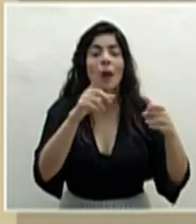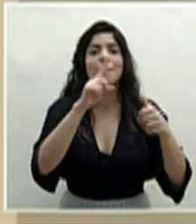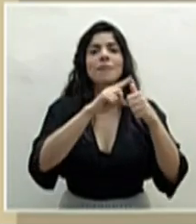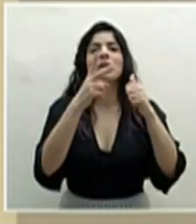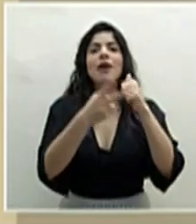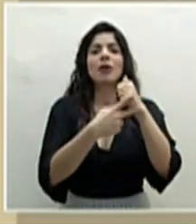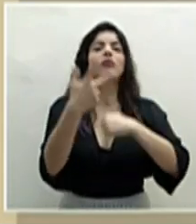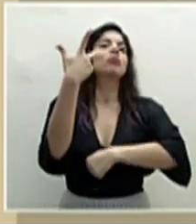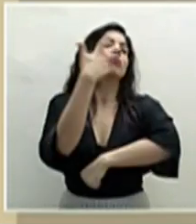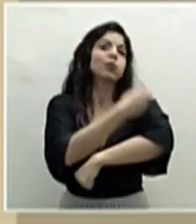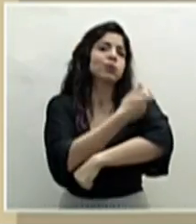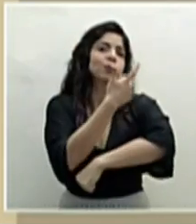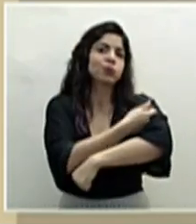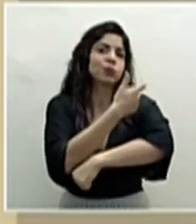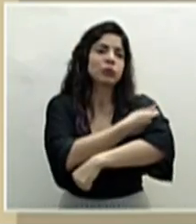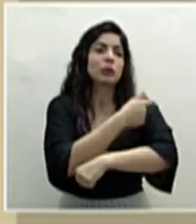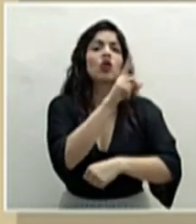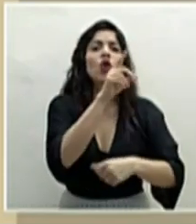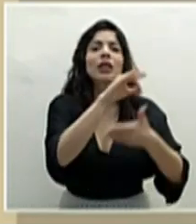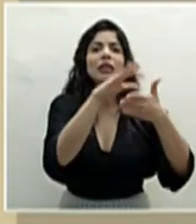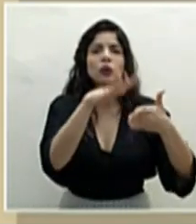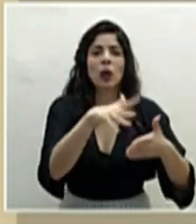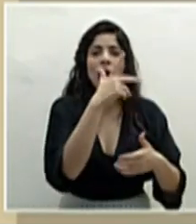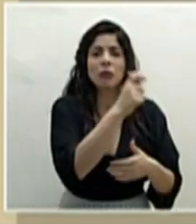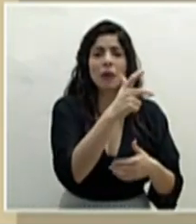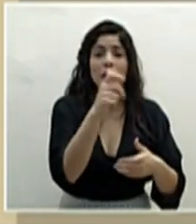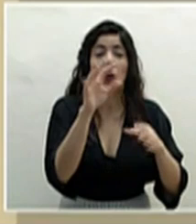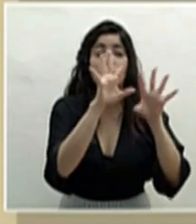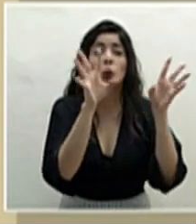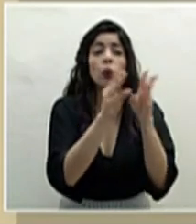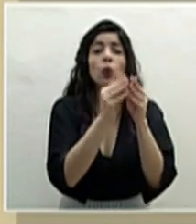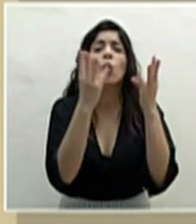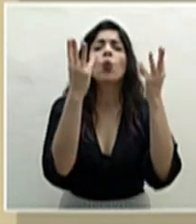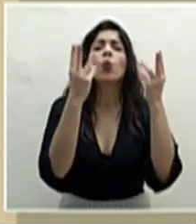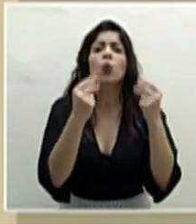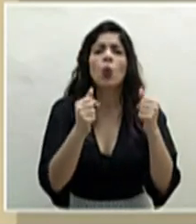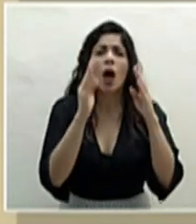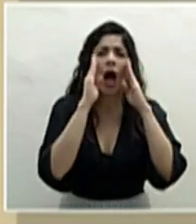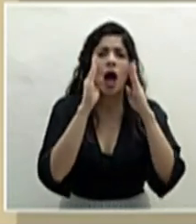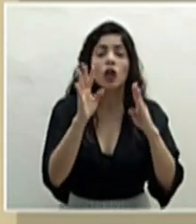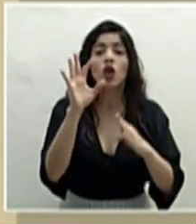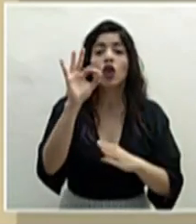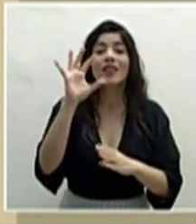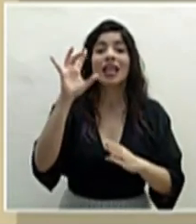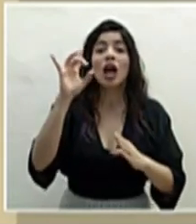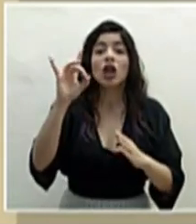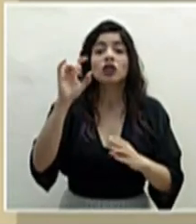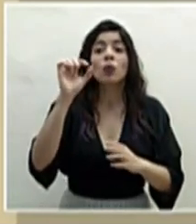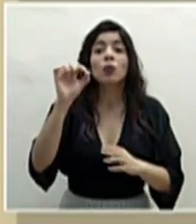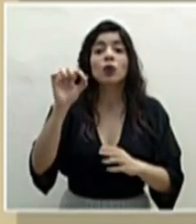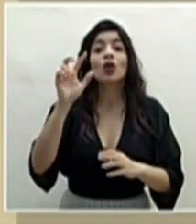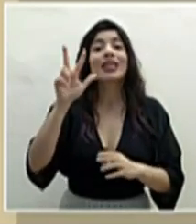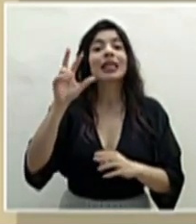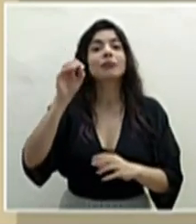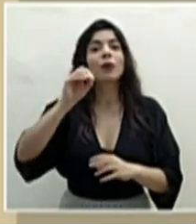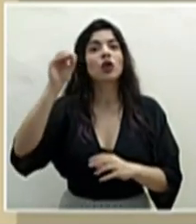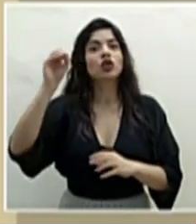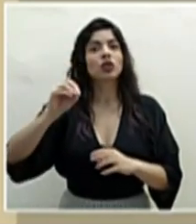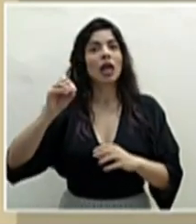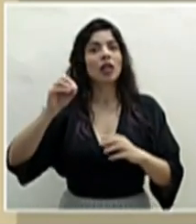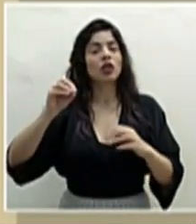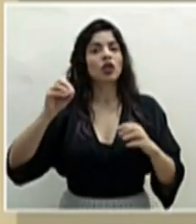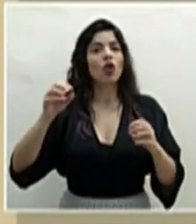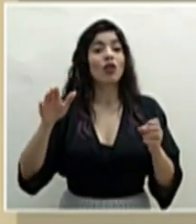vacuna se aplicó en la escuela, se alcanzó una cobertura de 98.3%